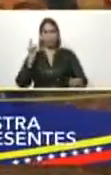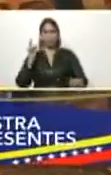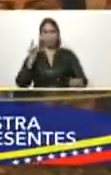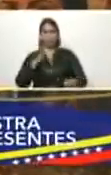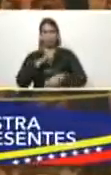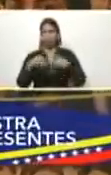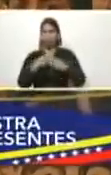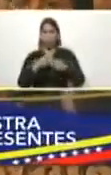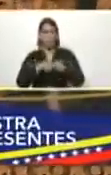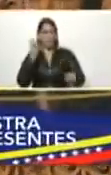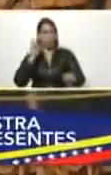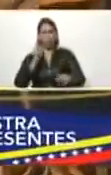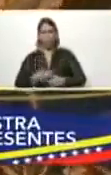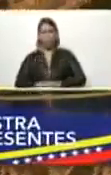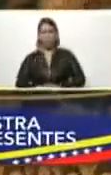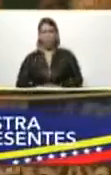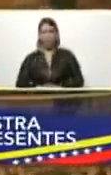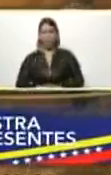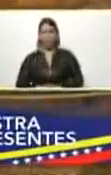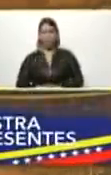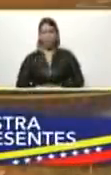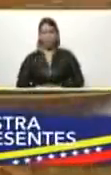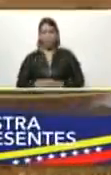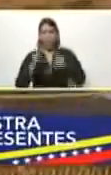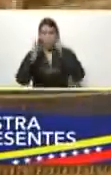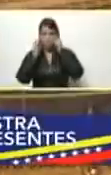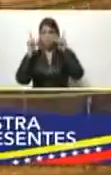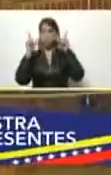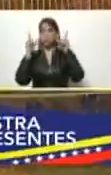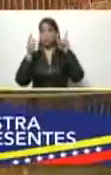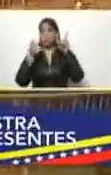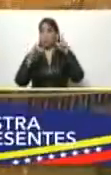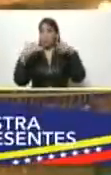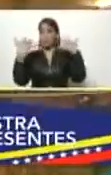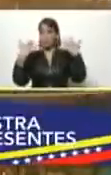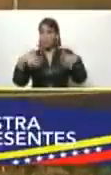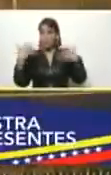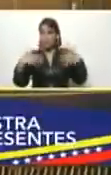podrán excluirnos. Sorpresas habrán.